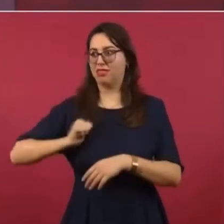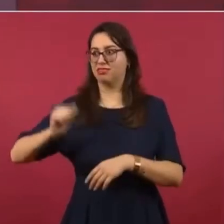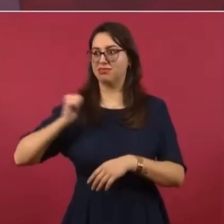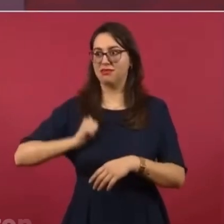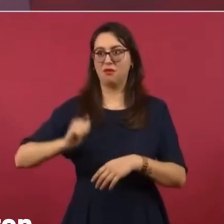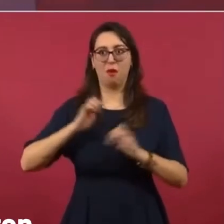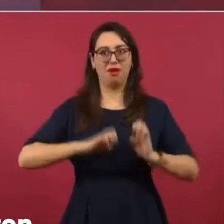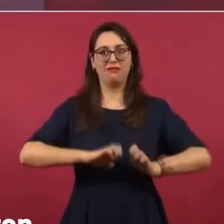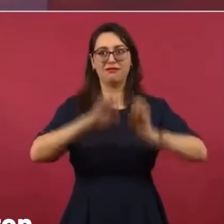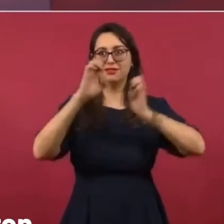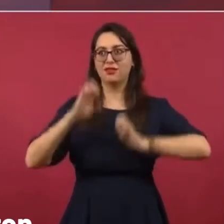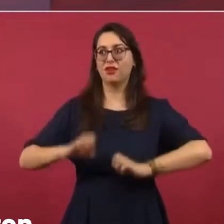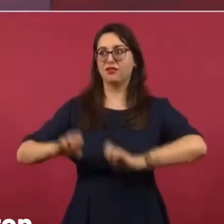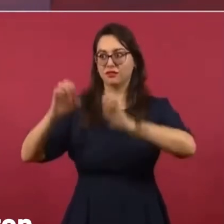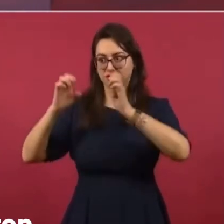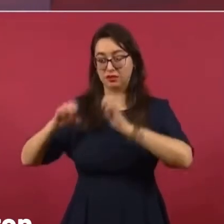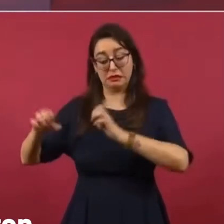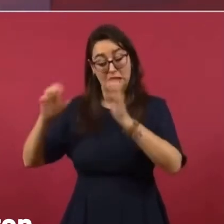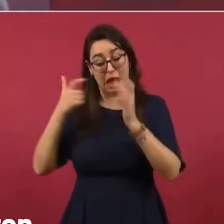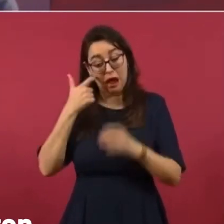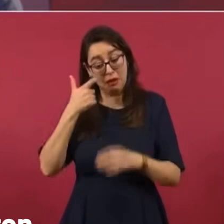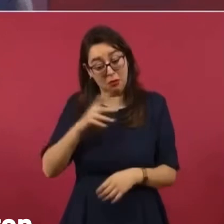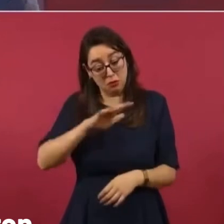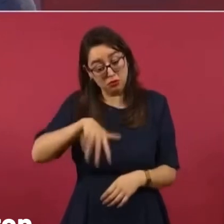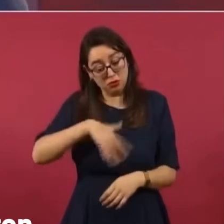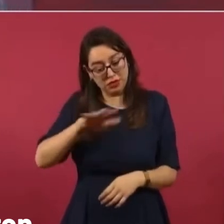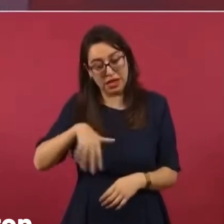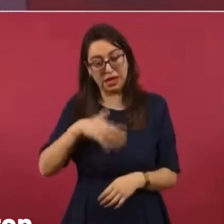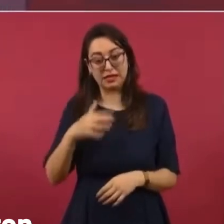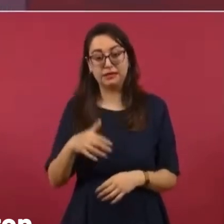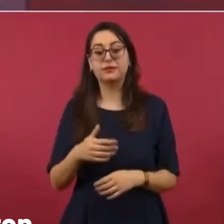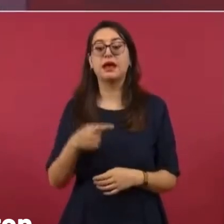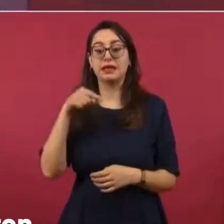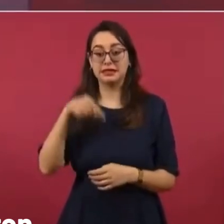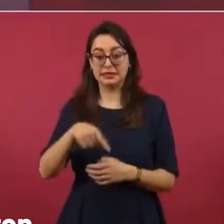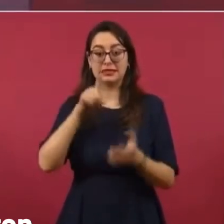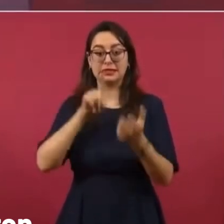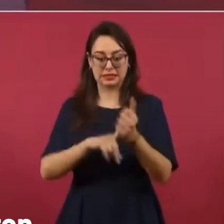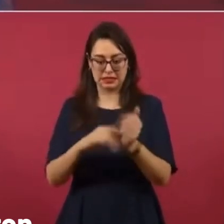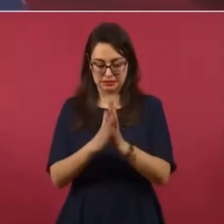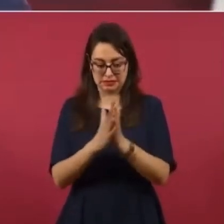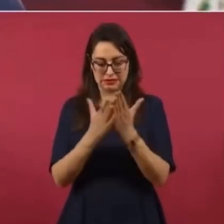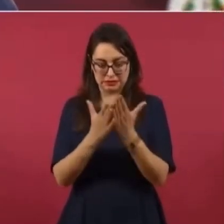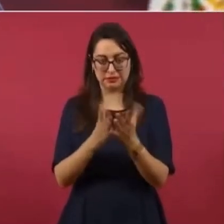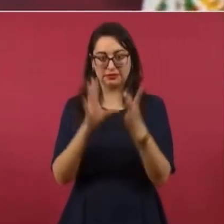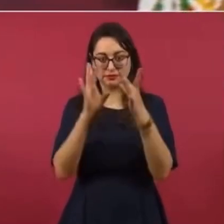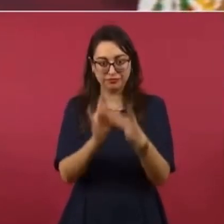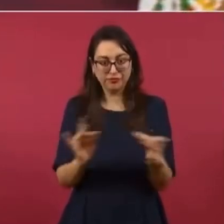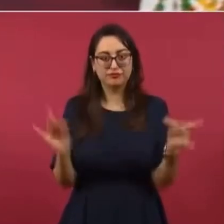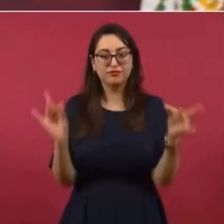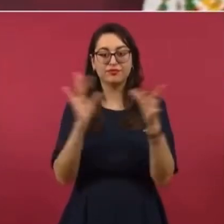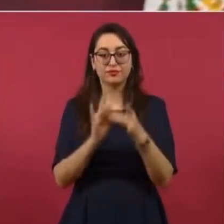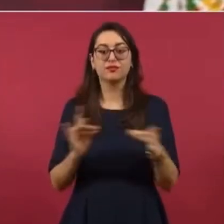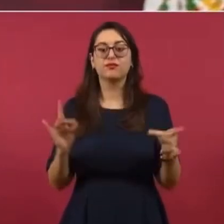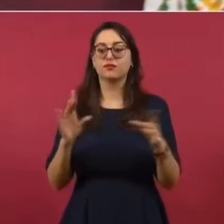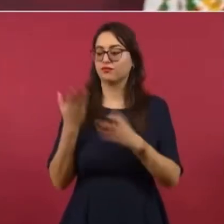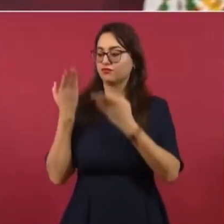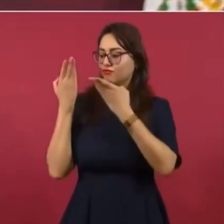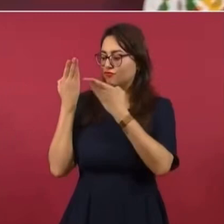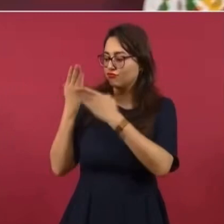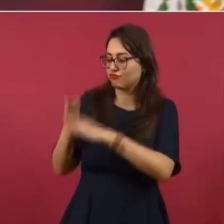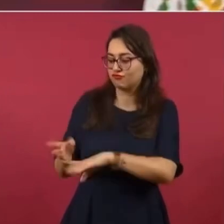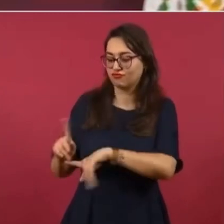Ahí mismo, en los libros, viene cómo entregaron los bancos.